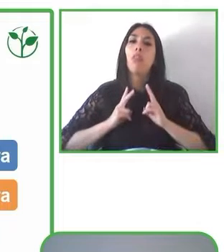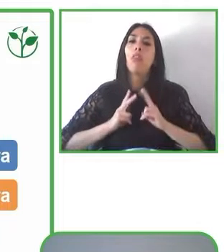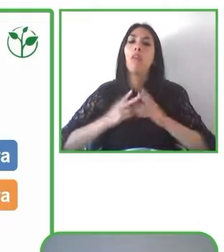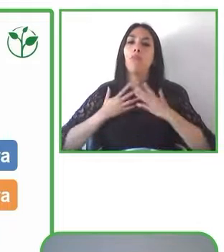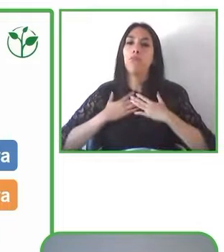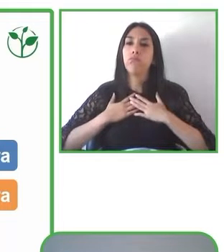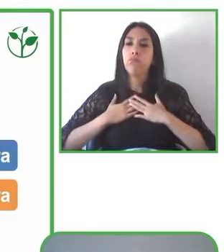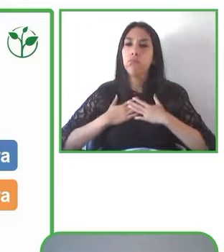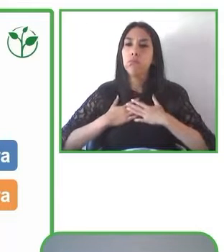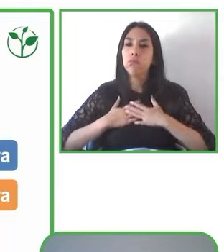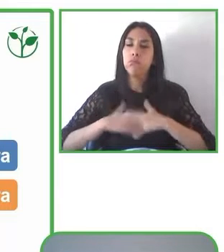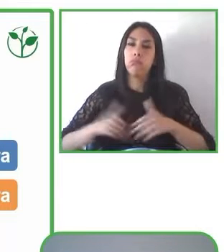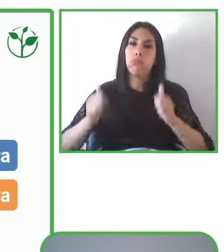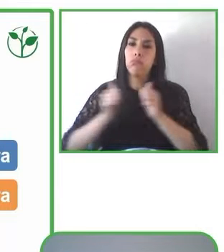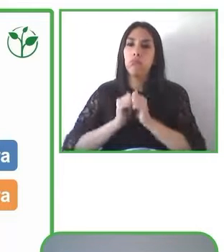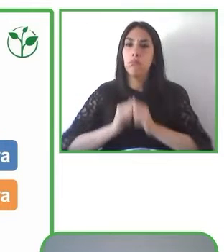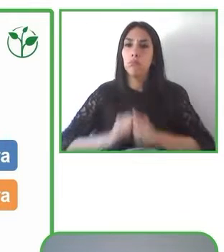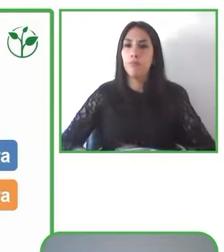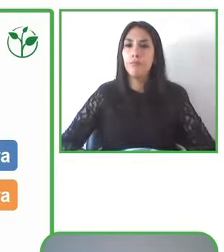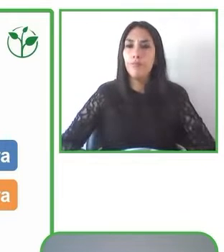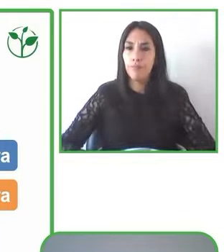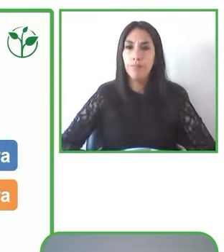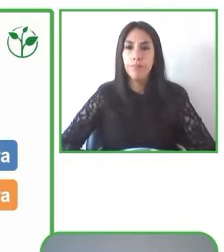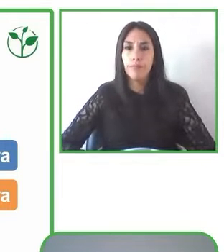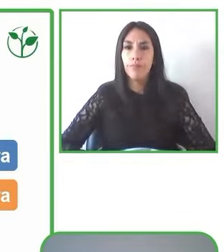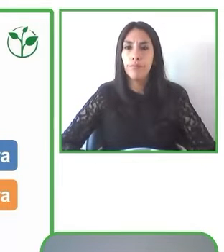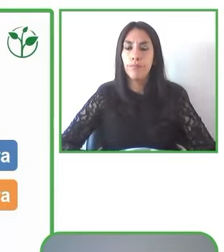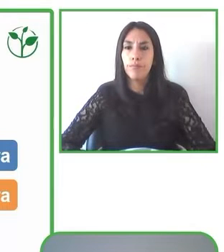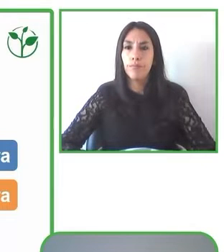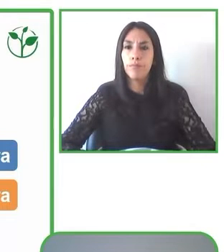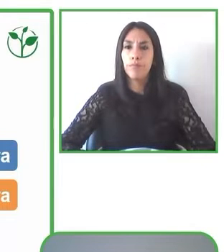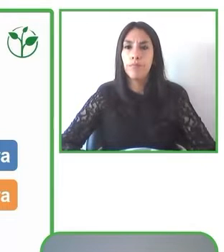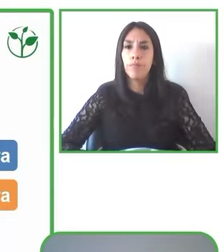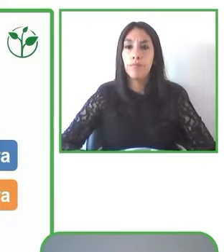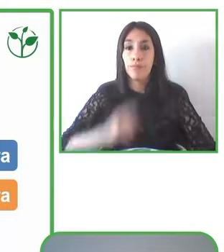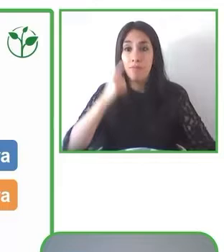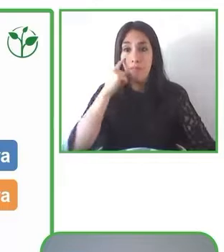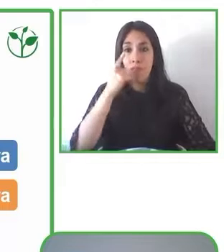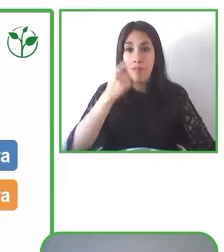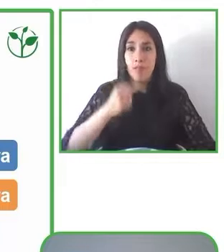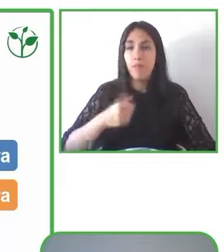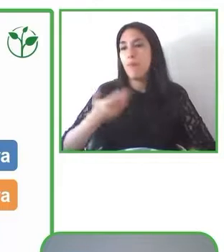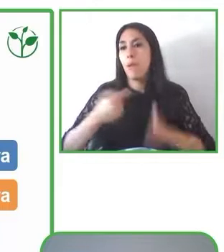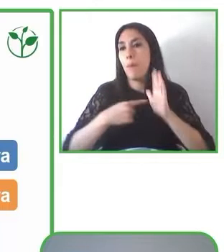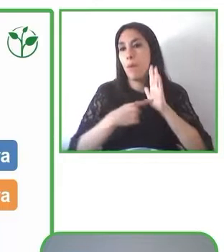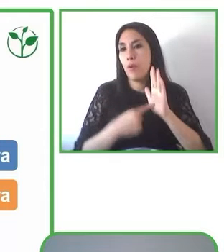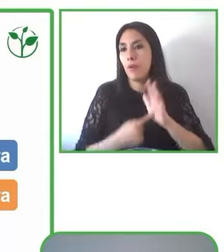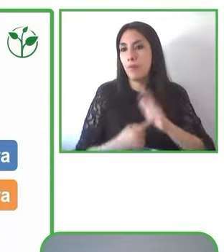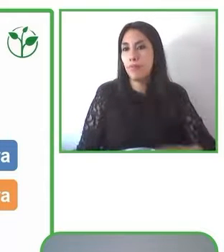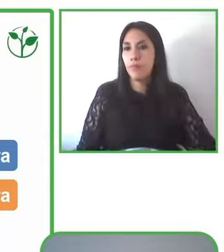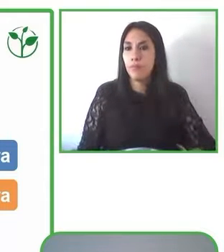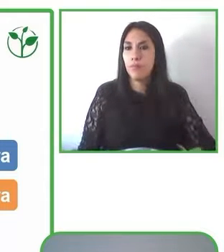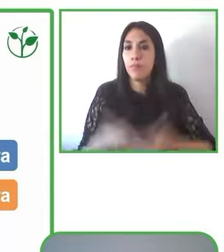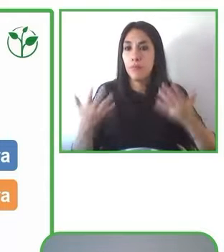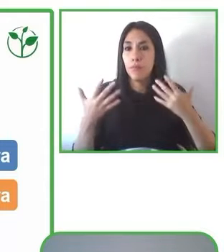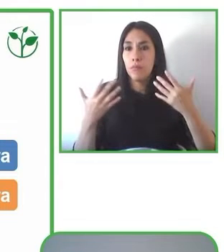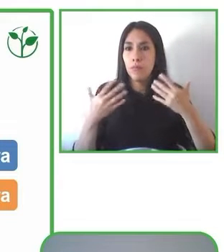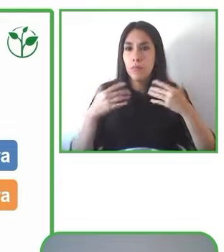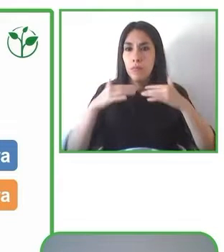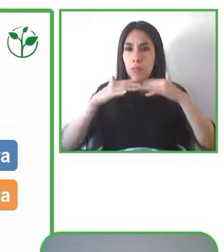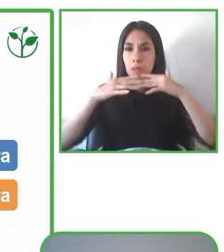Este ejemplo es del pavimento, cómo puede incidir en la percepción del espacio.